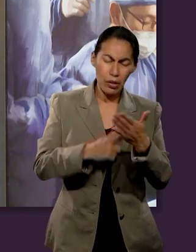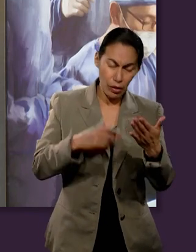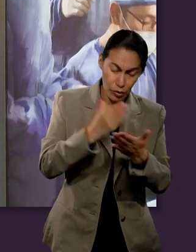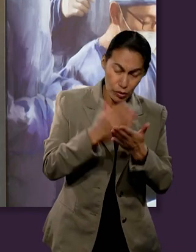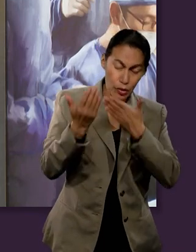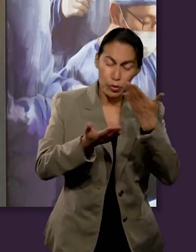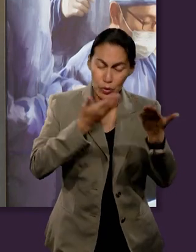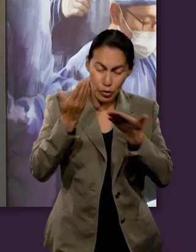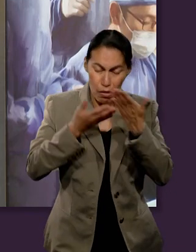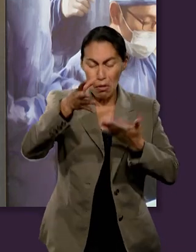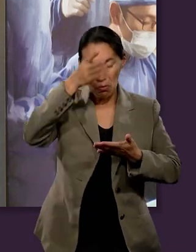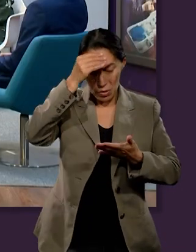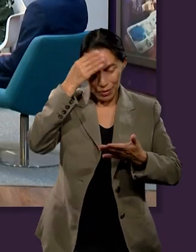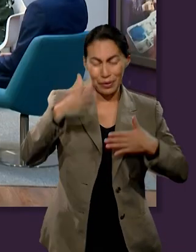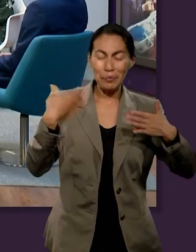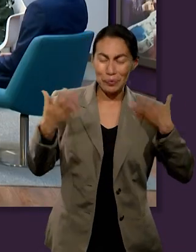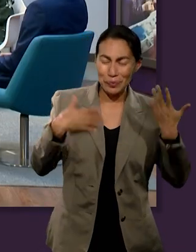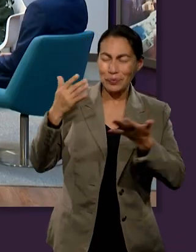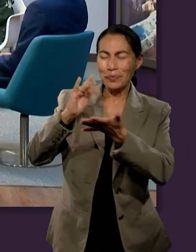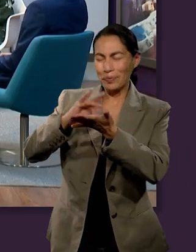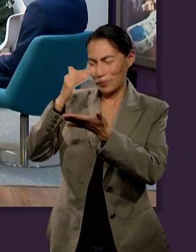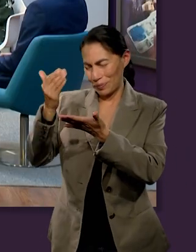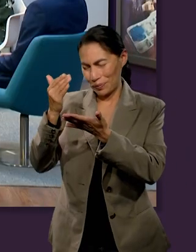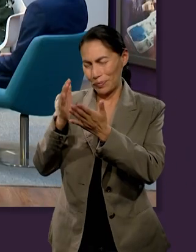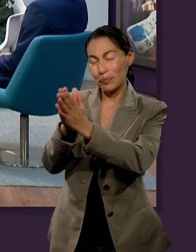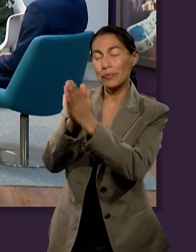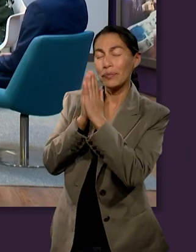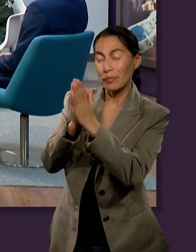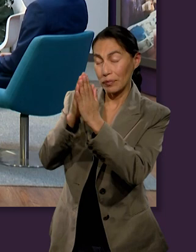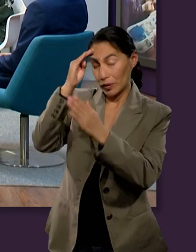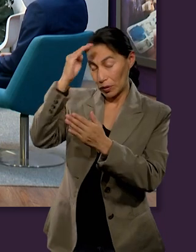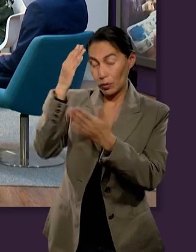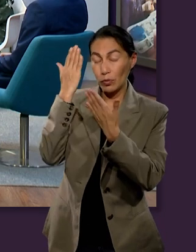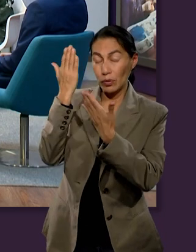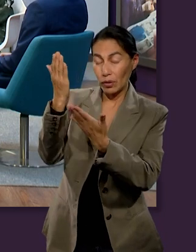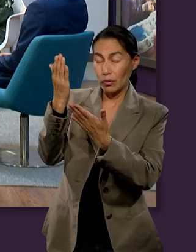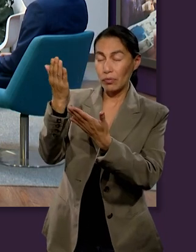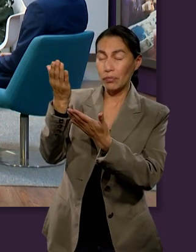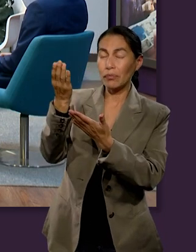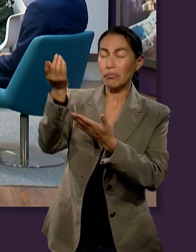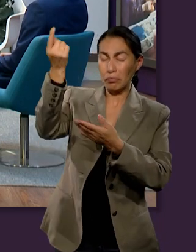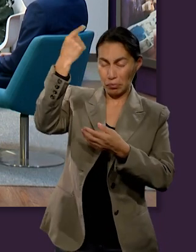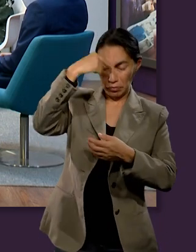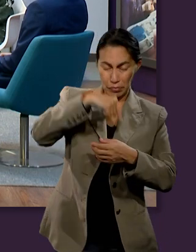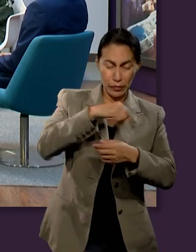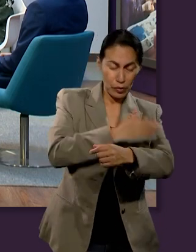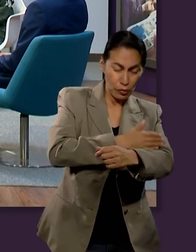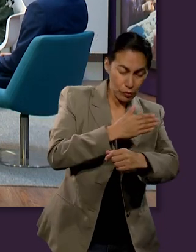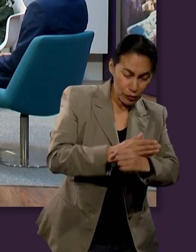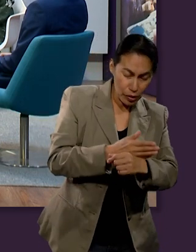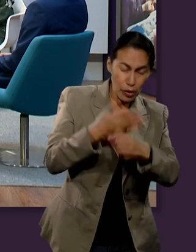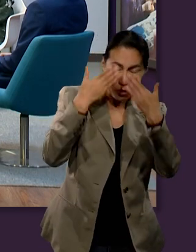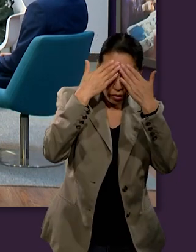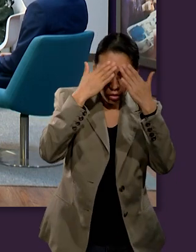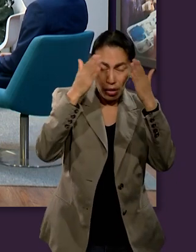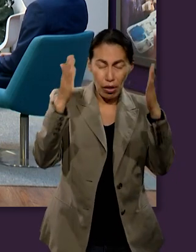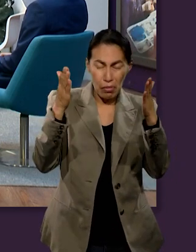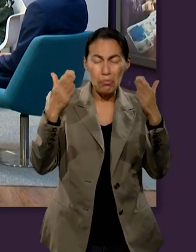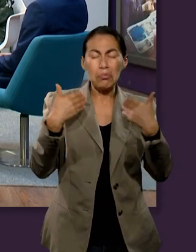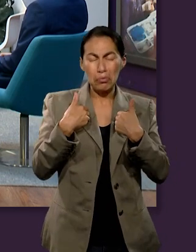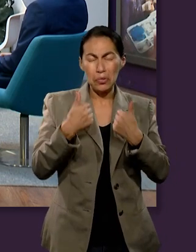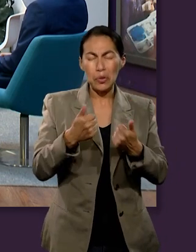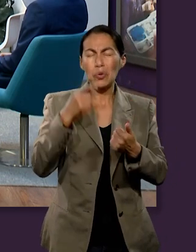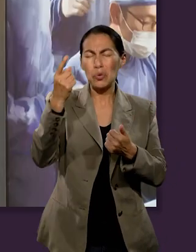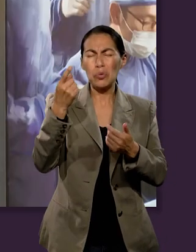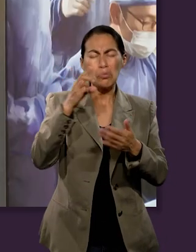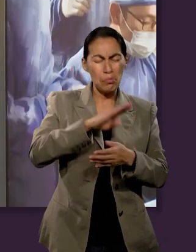disfrutarla también. Te pido que puedas estar aquí con nosotros para que podamos discutir las cosas que son esenciales, importantes y cosas que